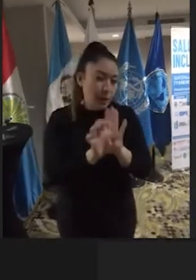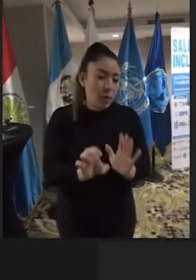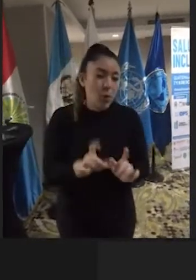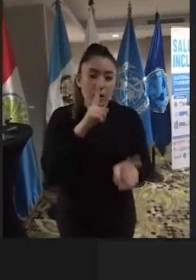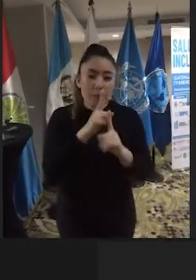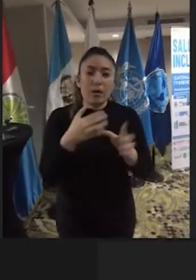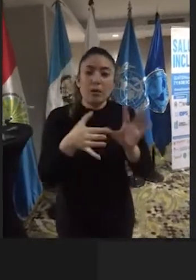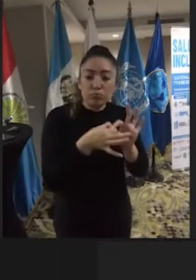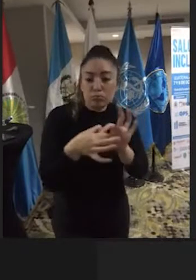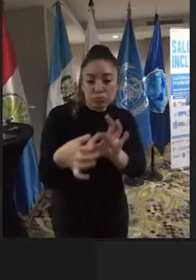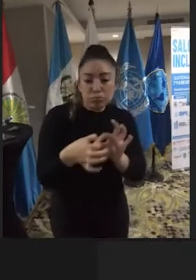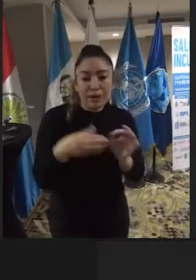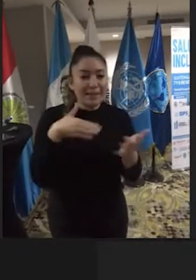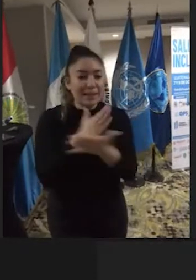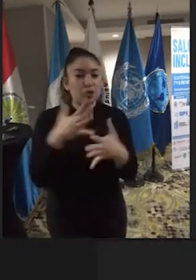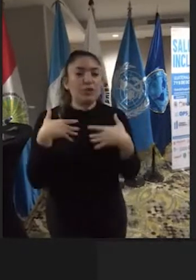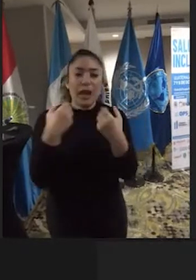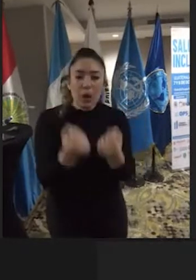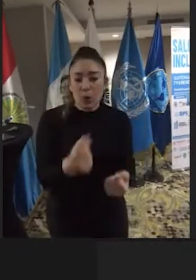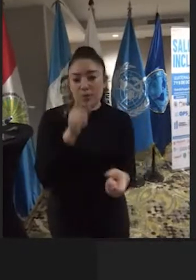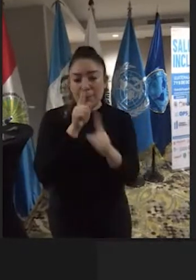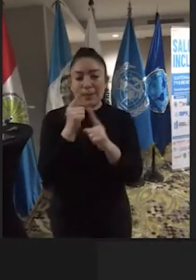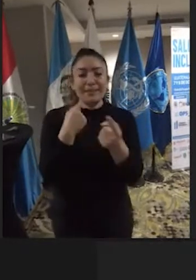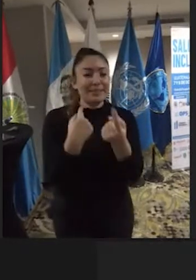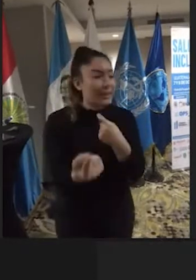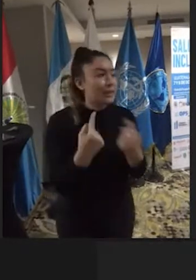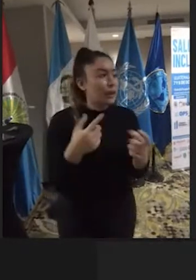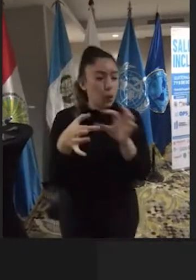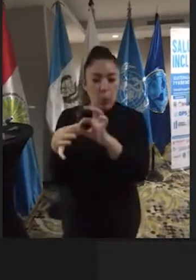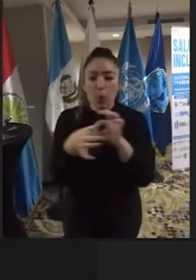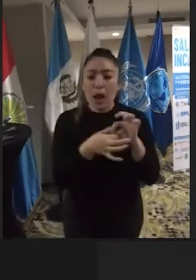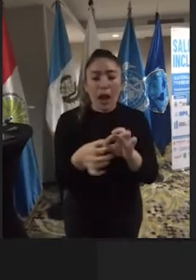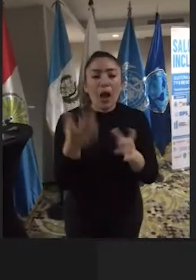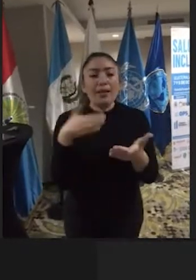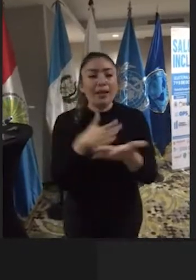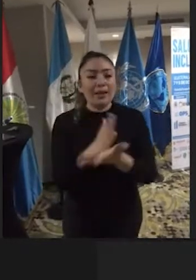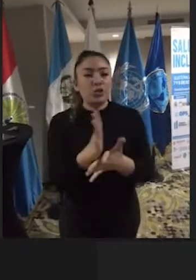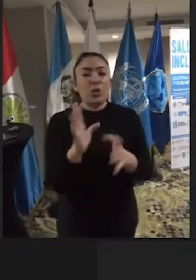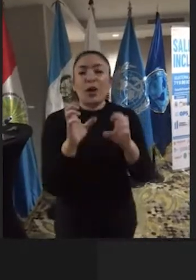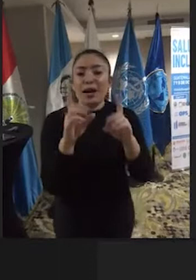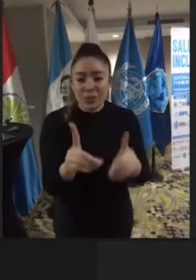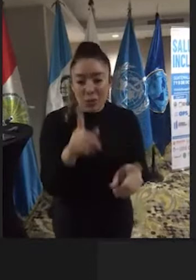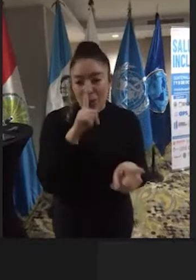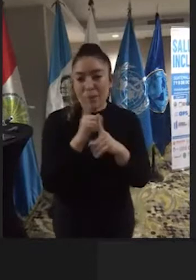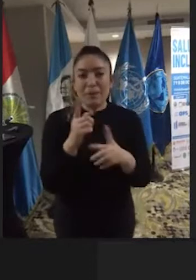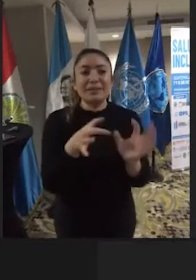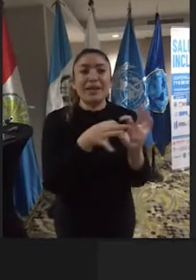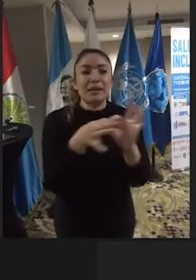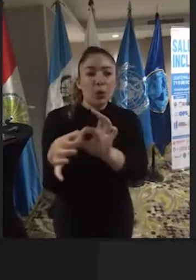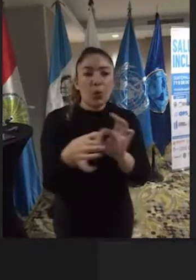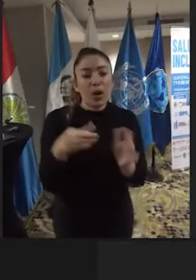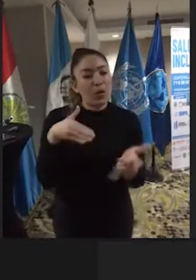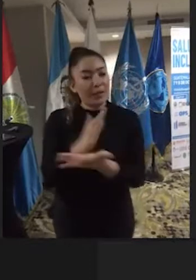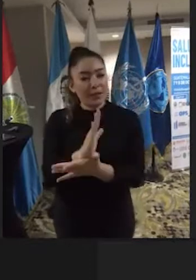articula con el derecho a la salud, se articula con el derecho de educación, se articula con el derecho también